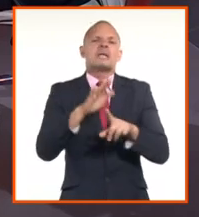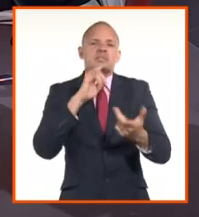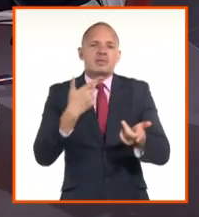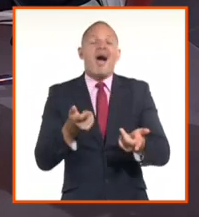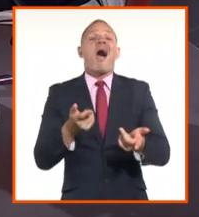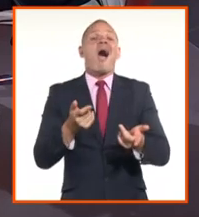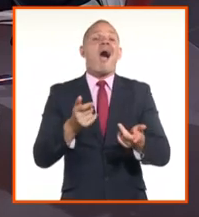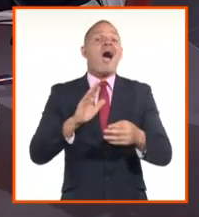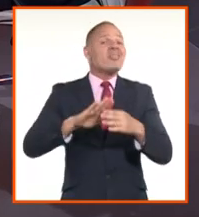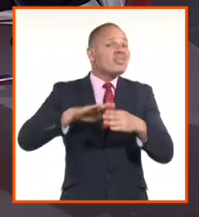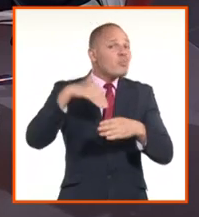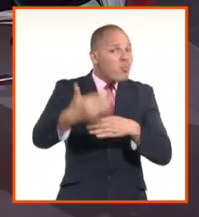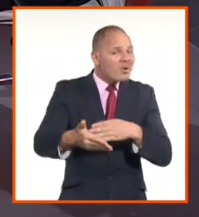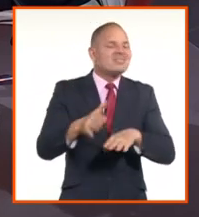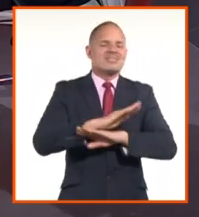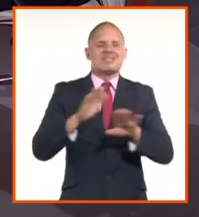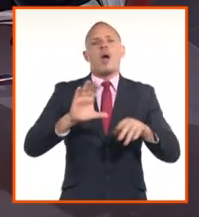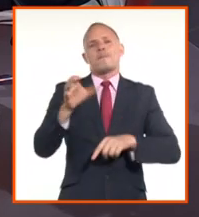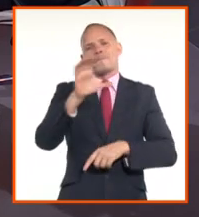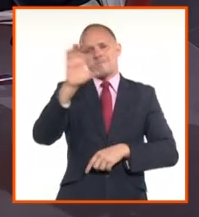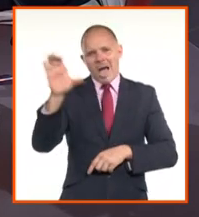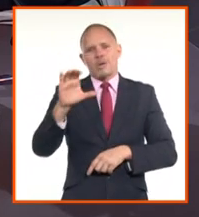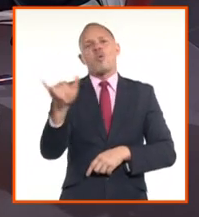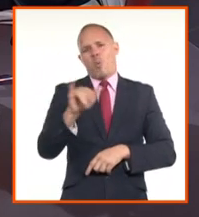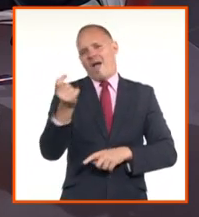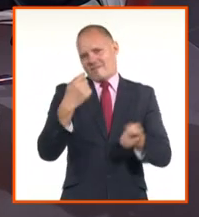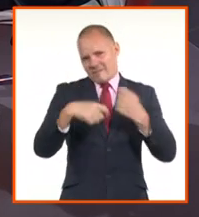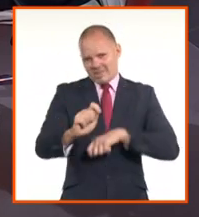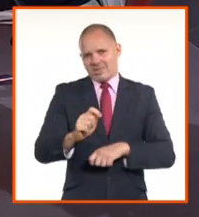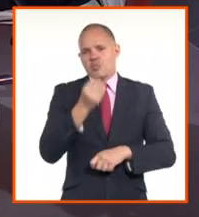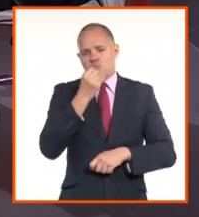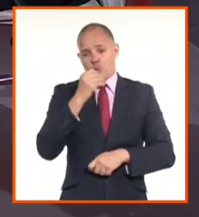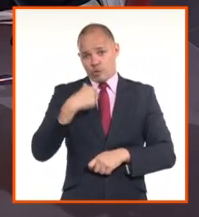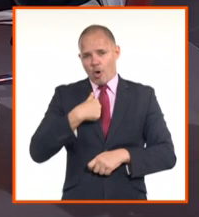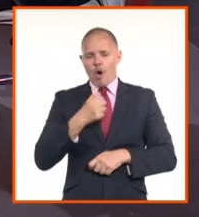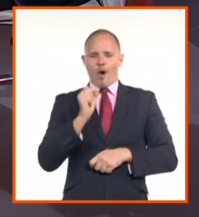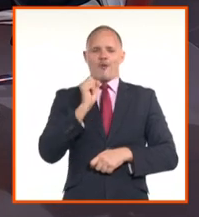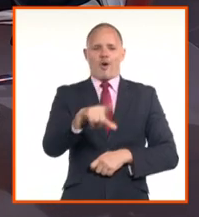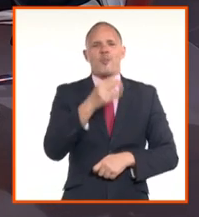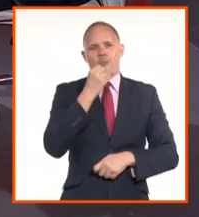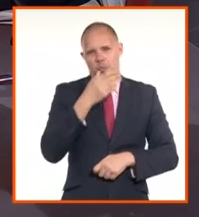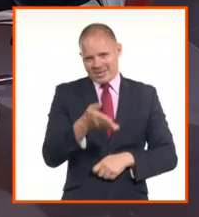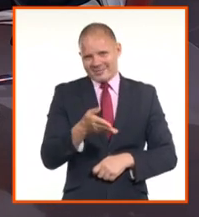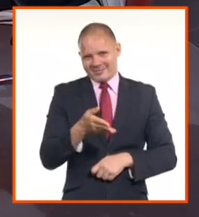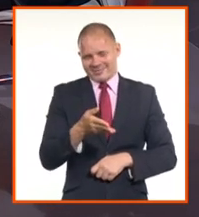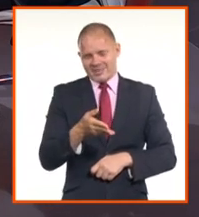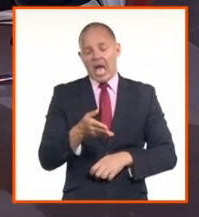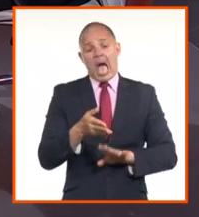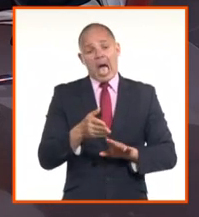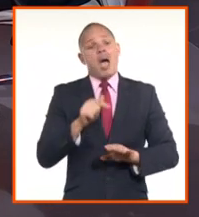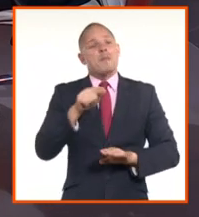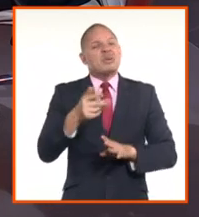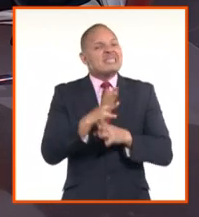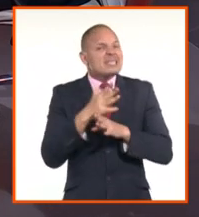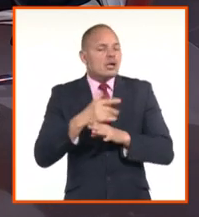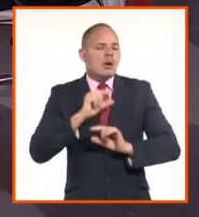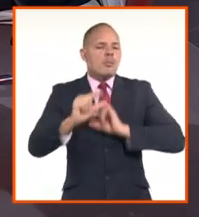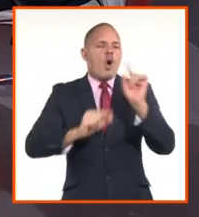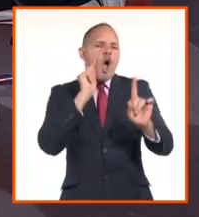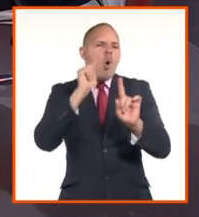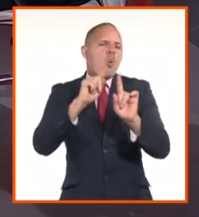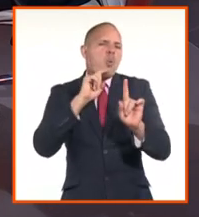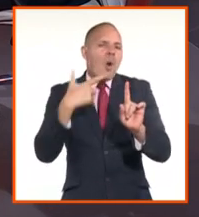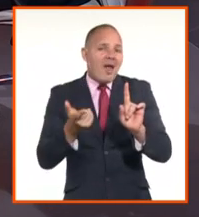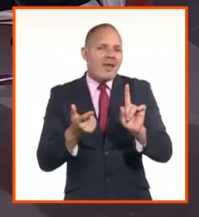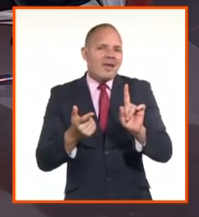de un banco central. Es decir, el objetivo fundamental de un banco central es defender la moneda nacional del país, ¿no? Entonces, tratar de que